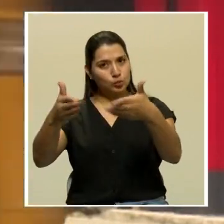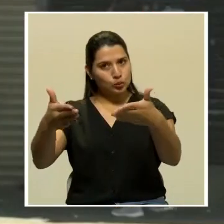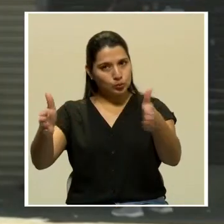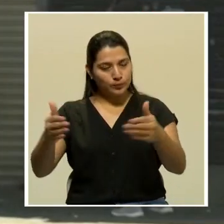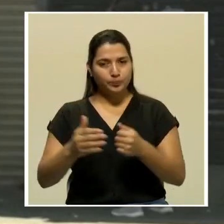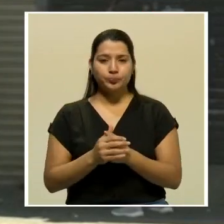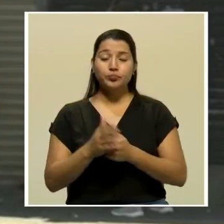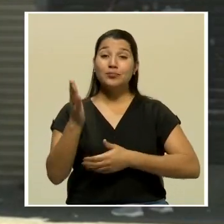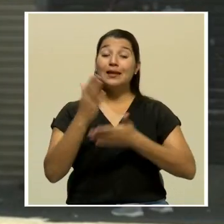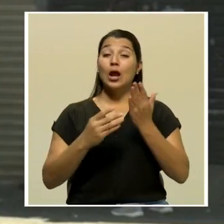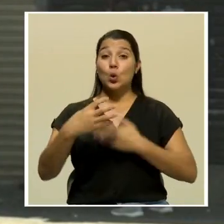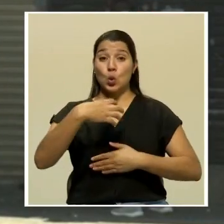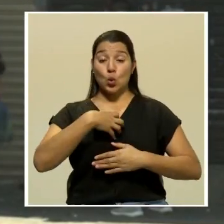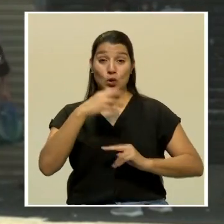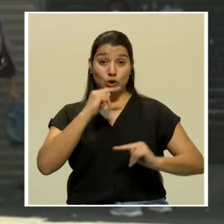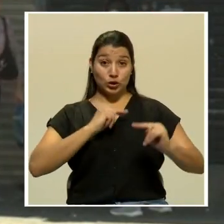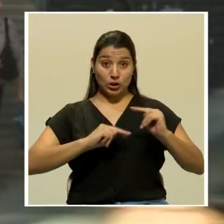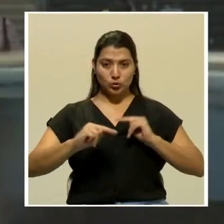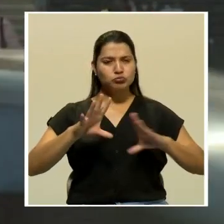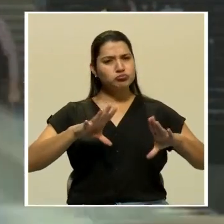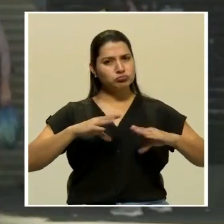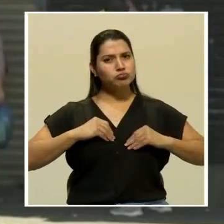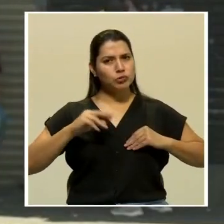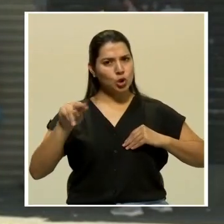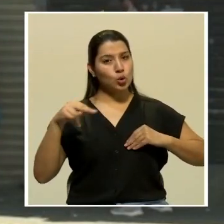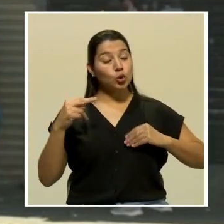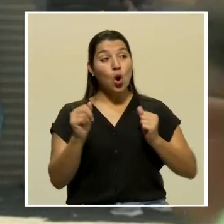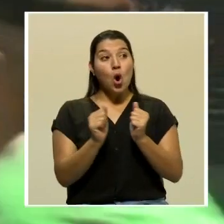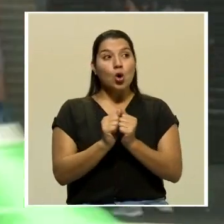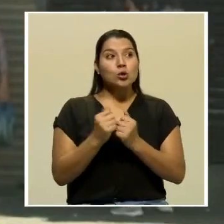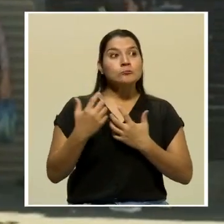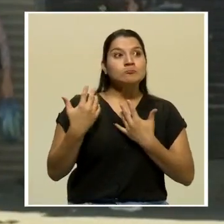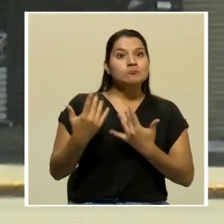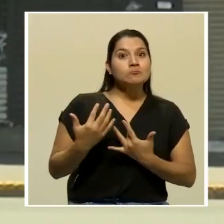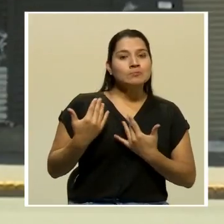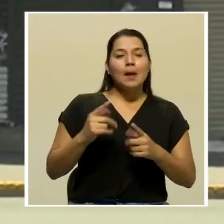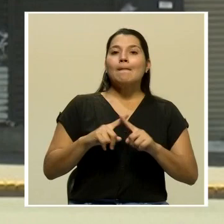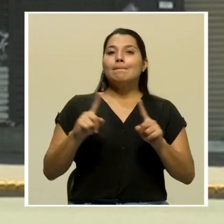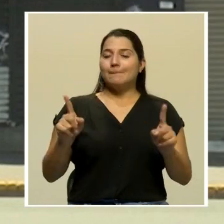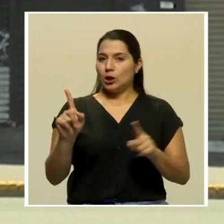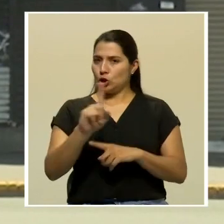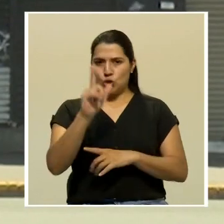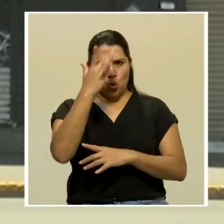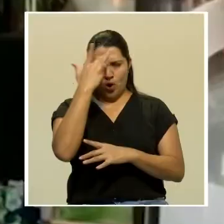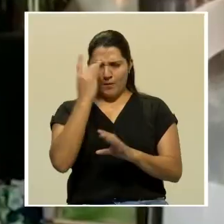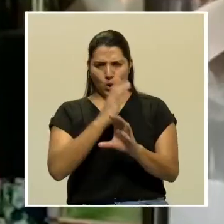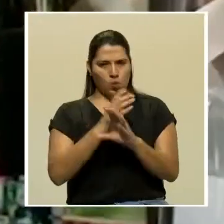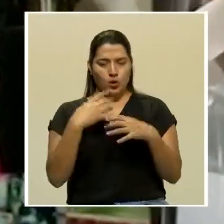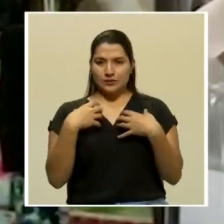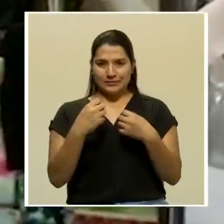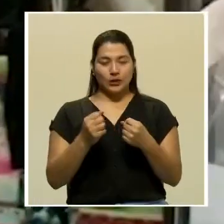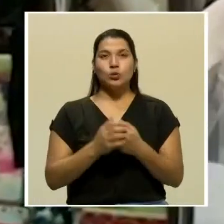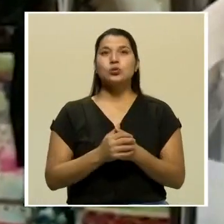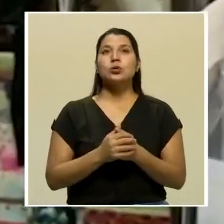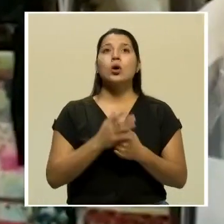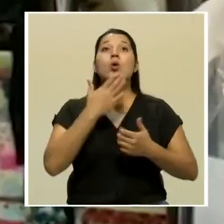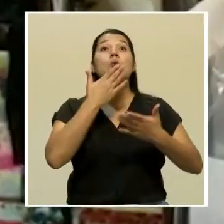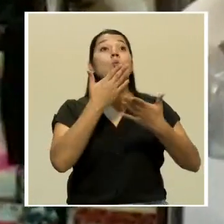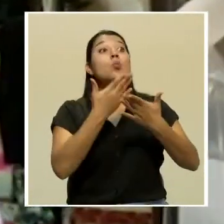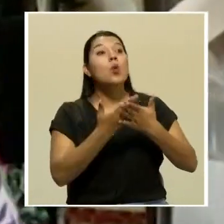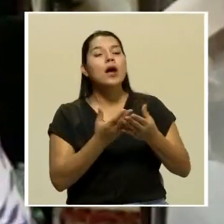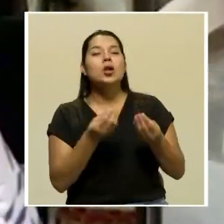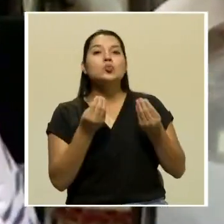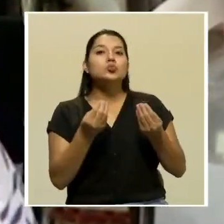Algunos dueños de negocios asumen esta noticia con muchas expectativas, pero sin olvidar las medidas sanitarias. Bueno, con muchas